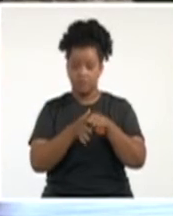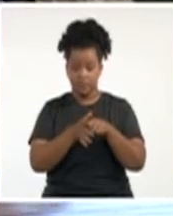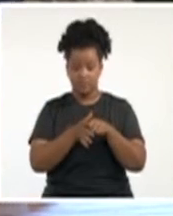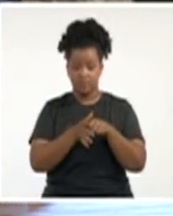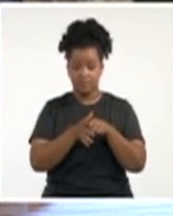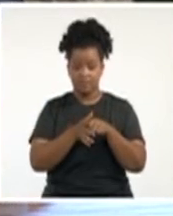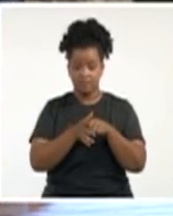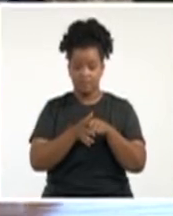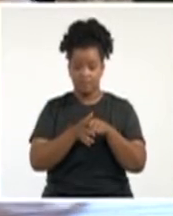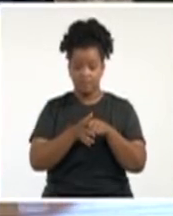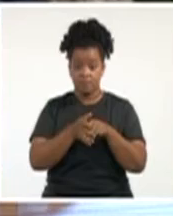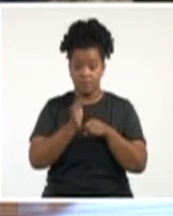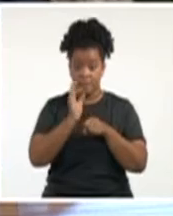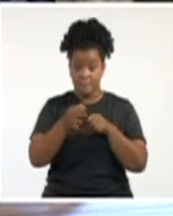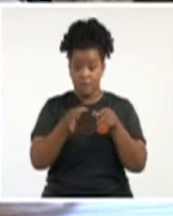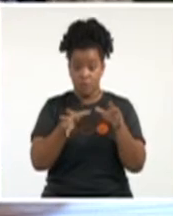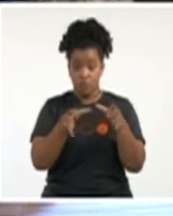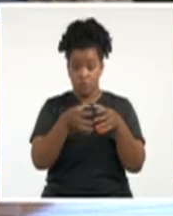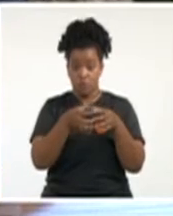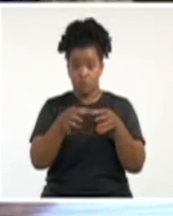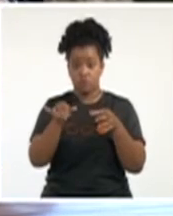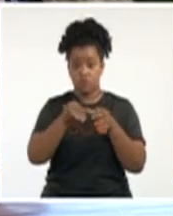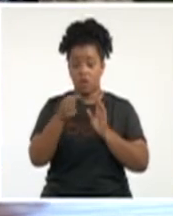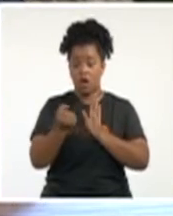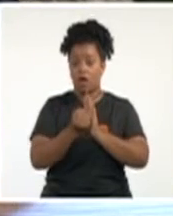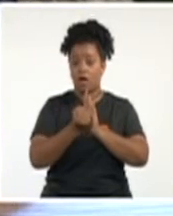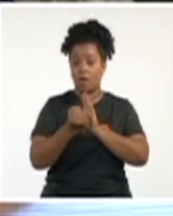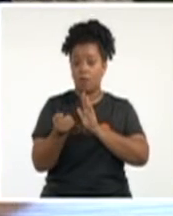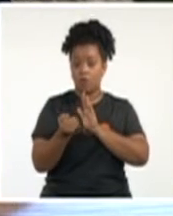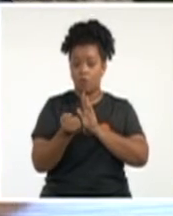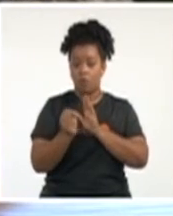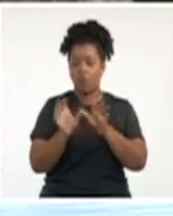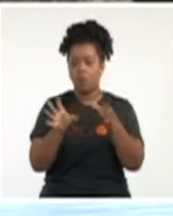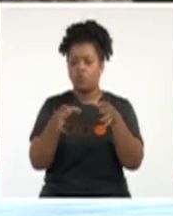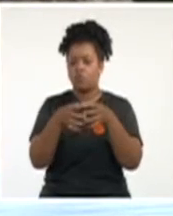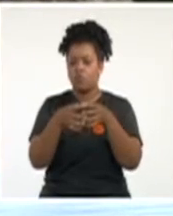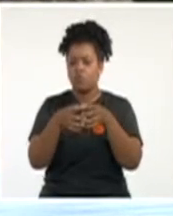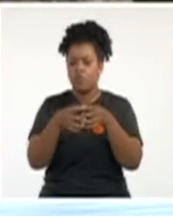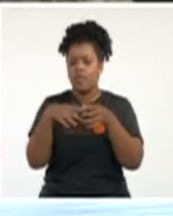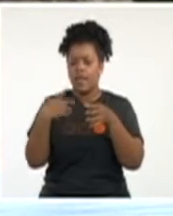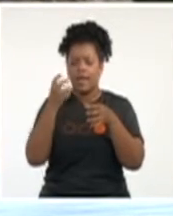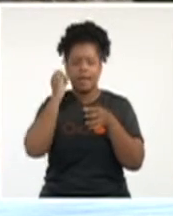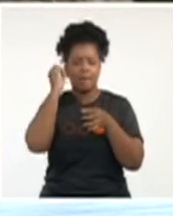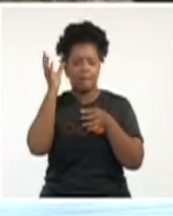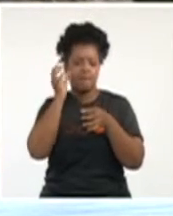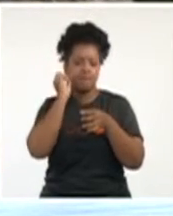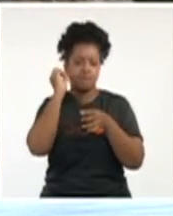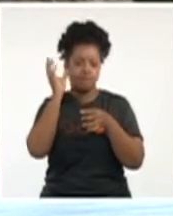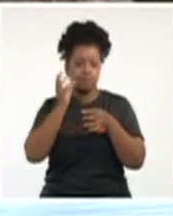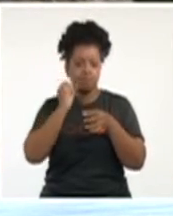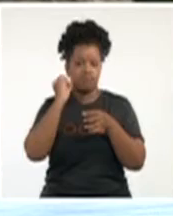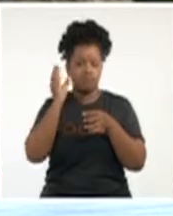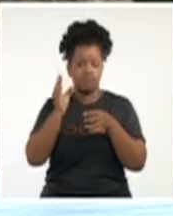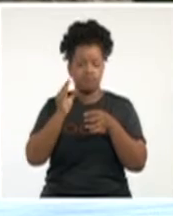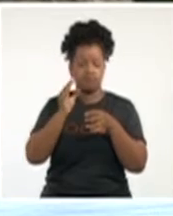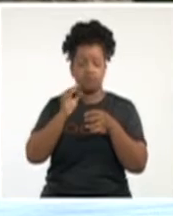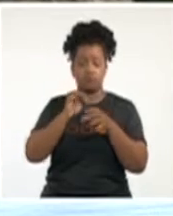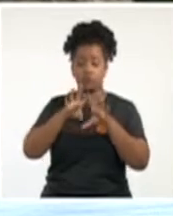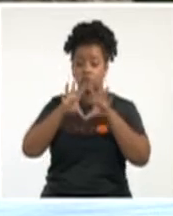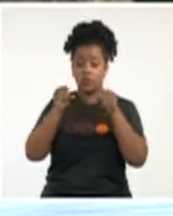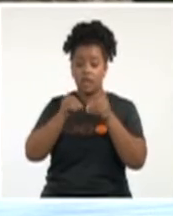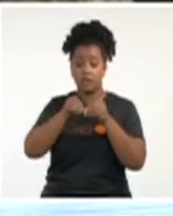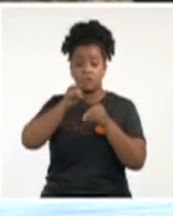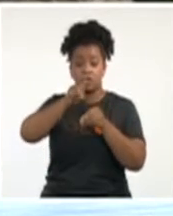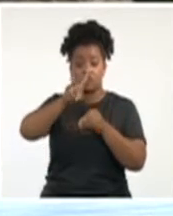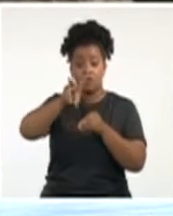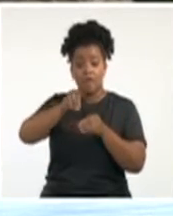el cual también aprobó un comité de innovación integrado por 120 científicos